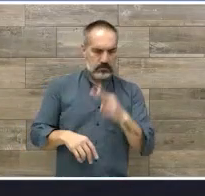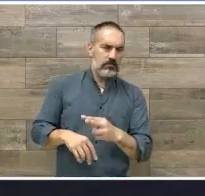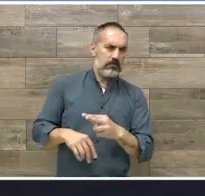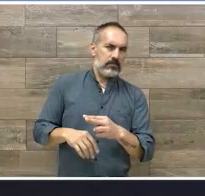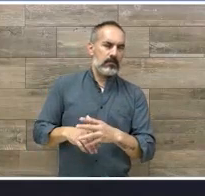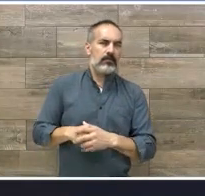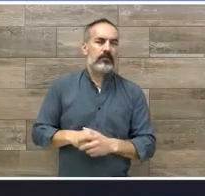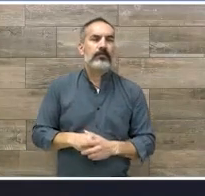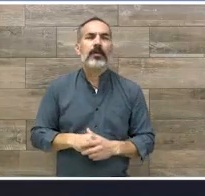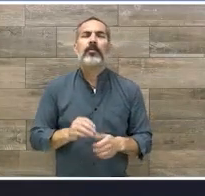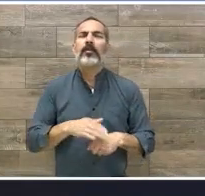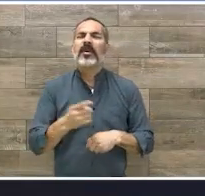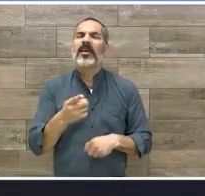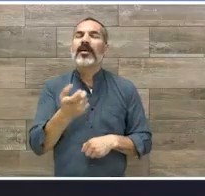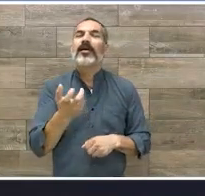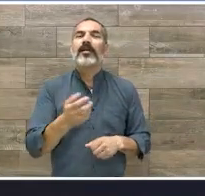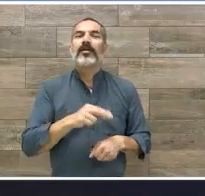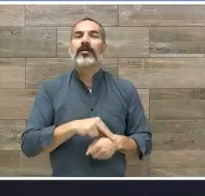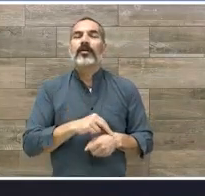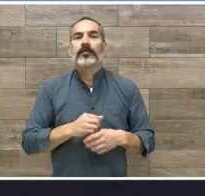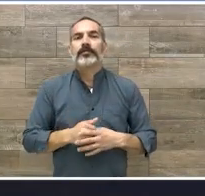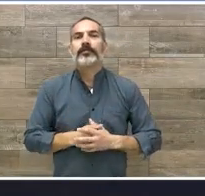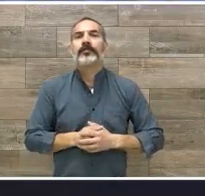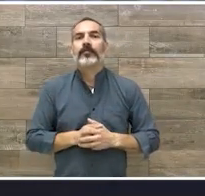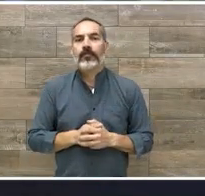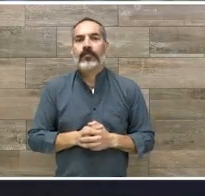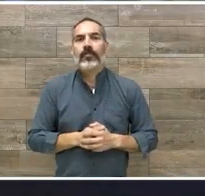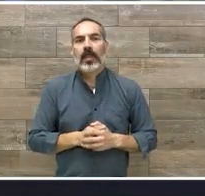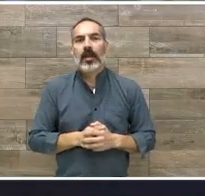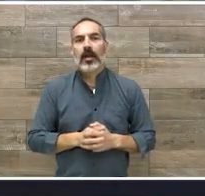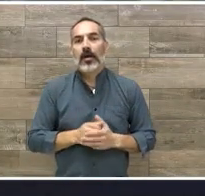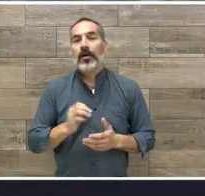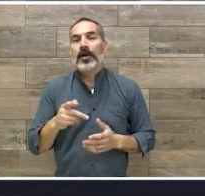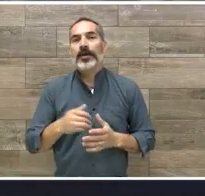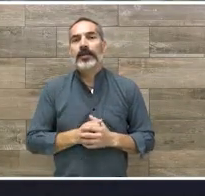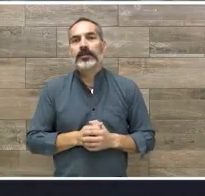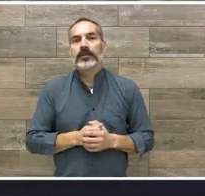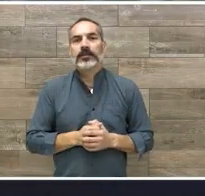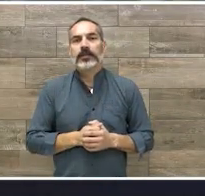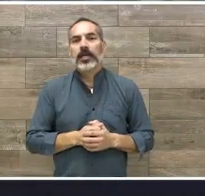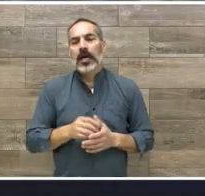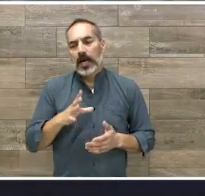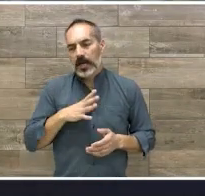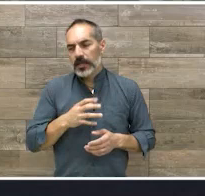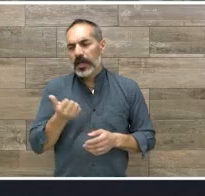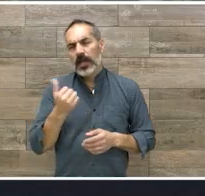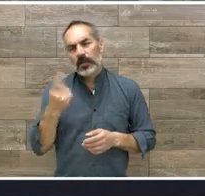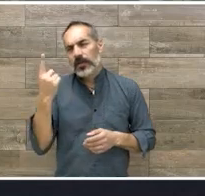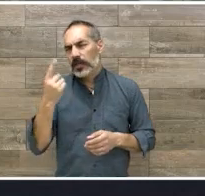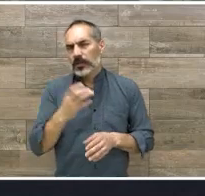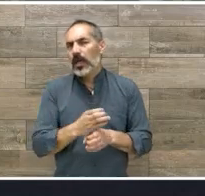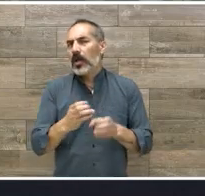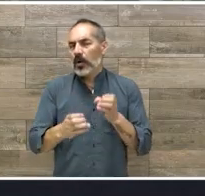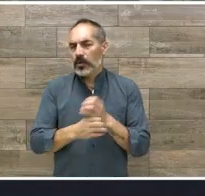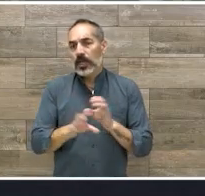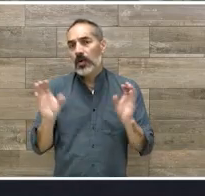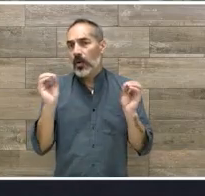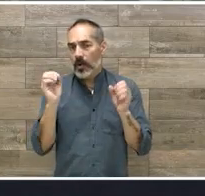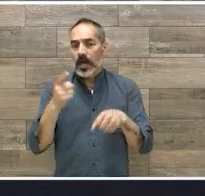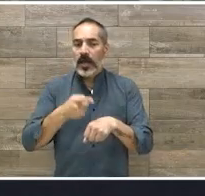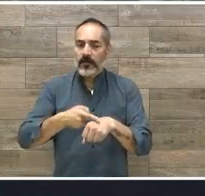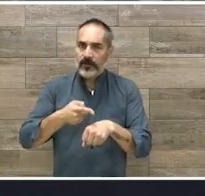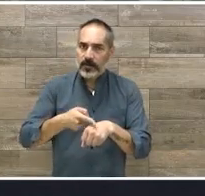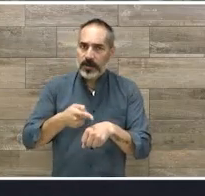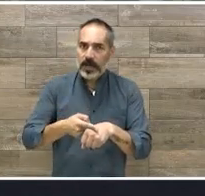rehabilitación pediátrica? Bueno, hay algunas situaciones también, algunas enfermedades